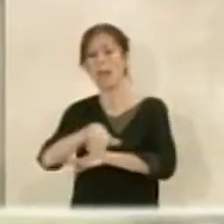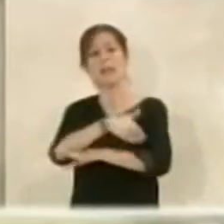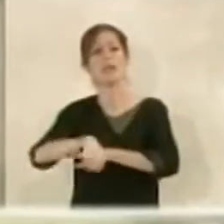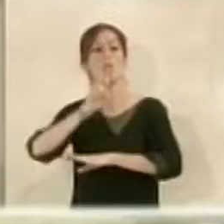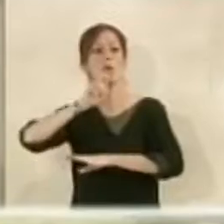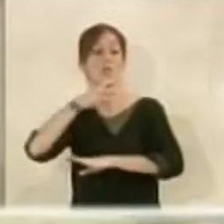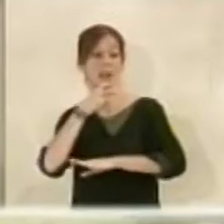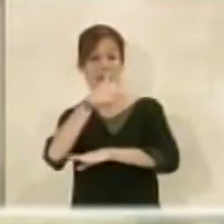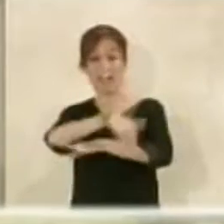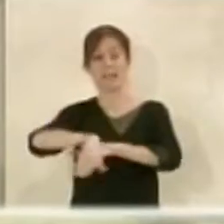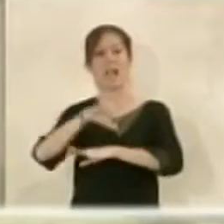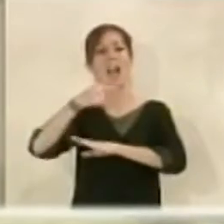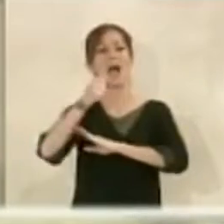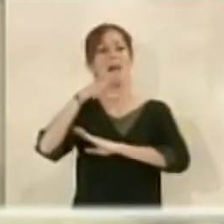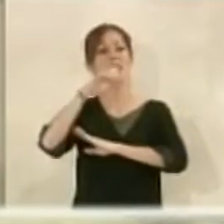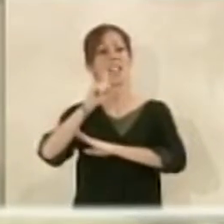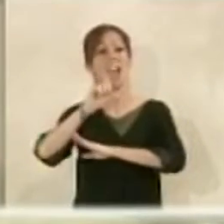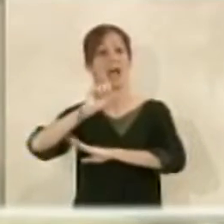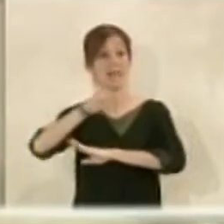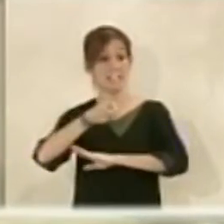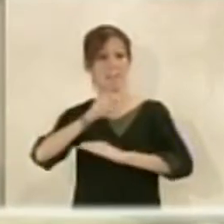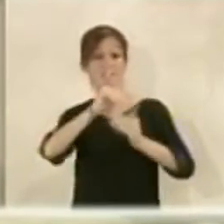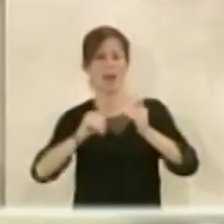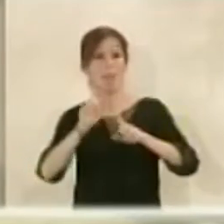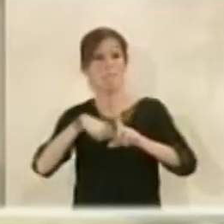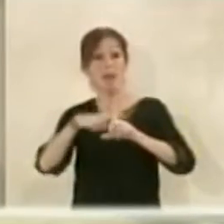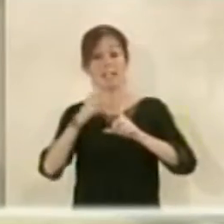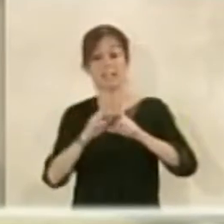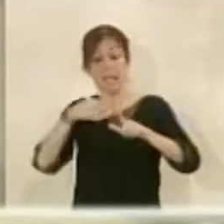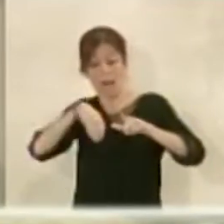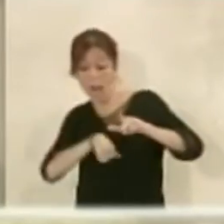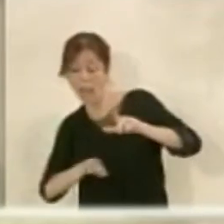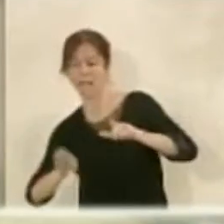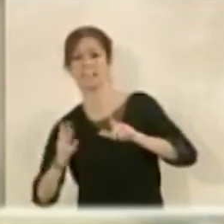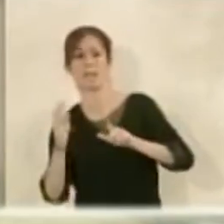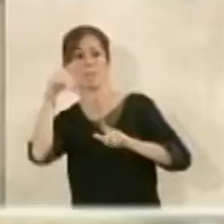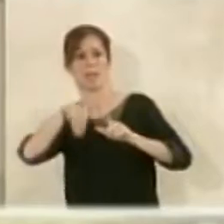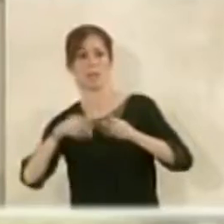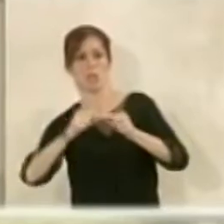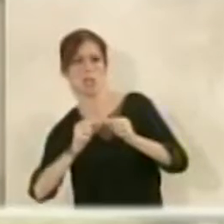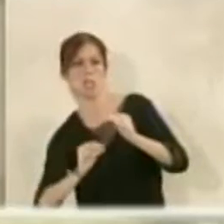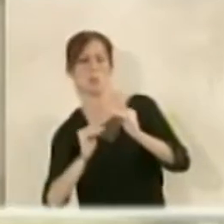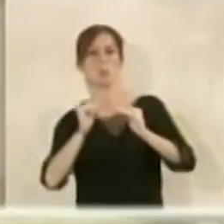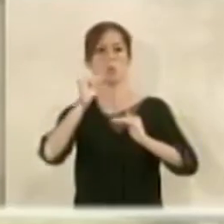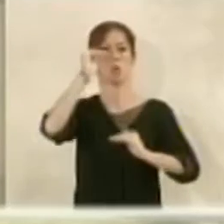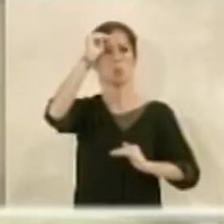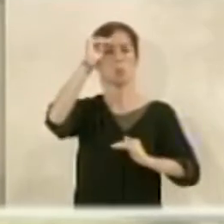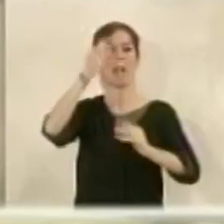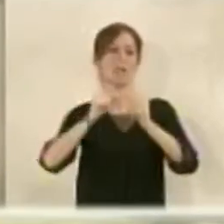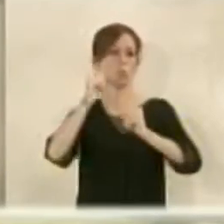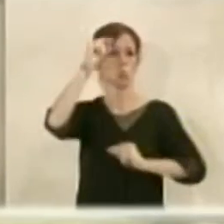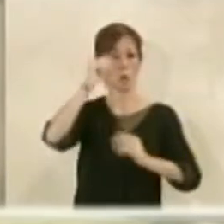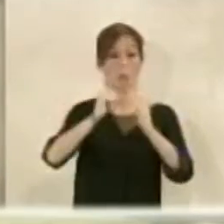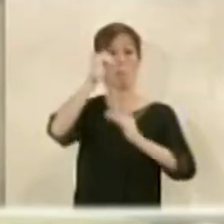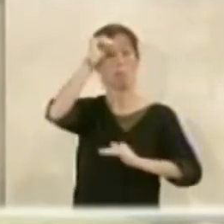Verá y García Lí se va a quedar con baja más tres retranqueando diez metros hacia adentro y se van a elevar esas mismas alturas